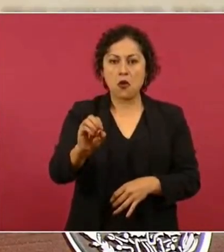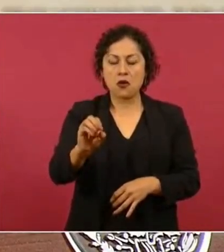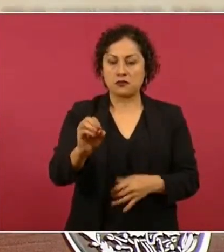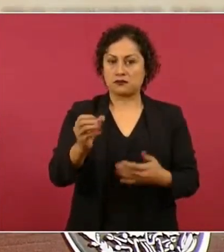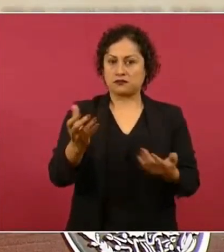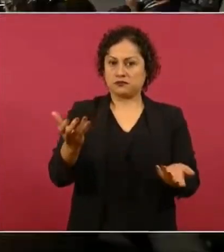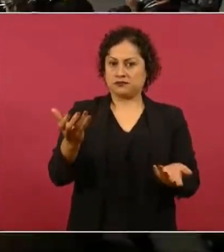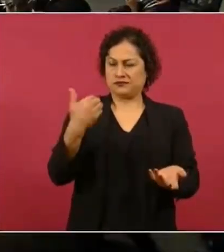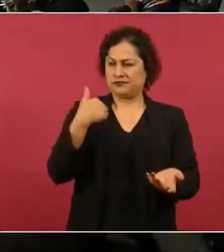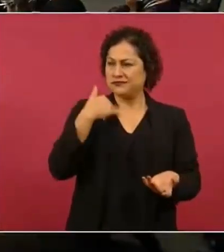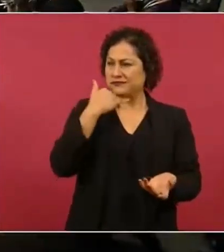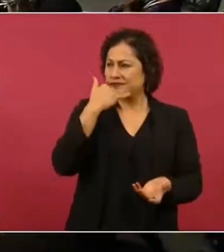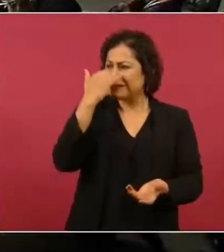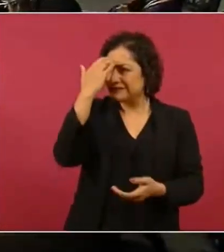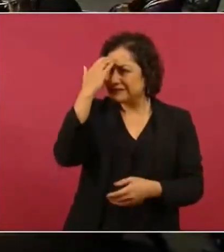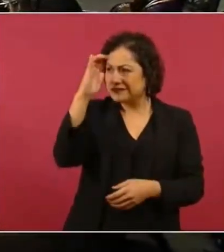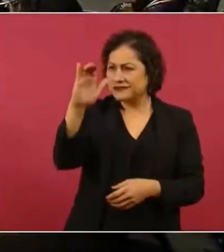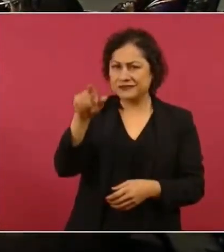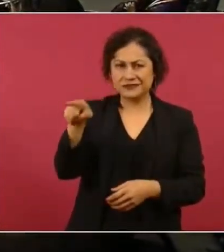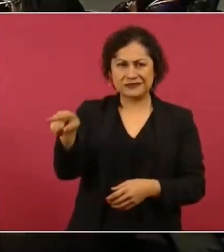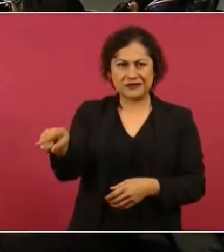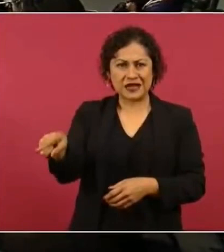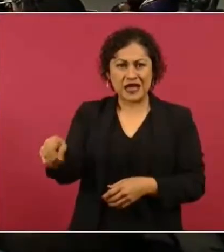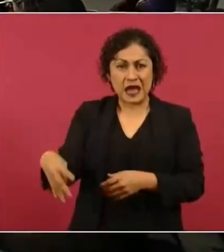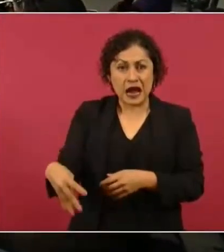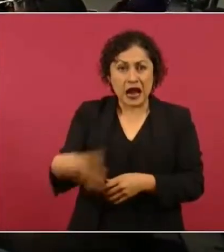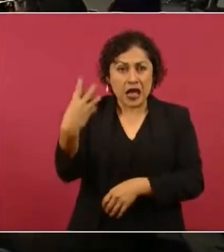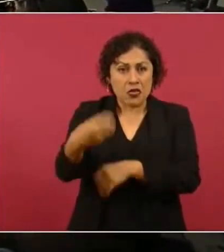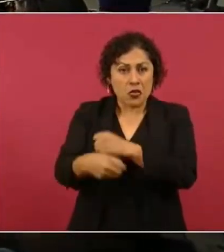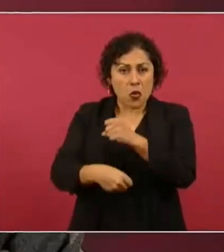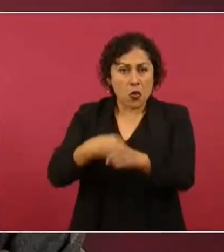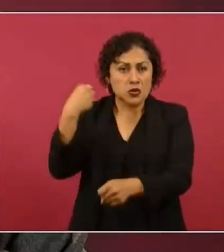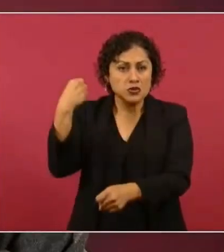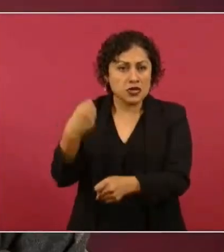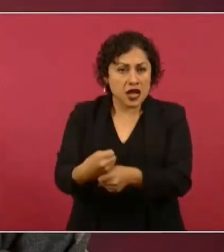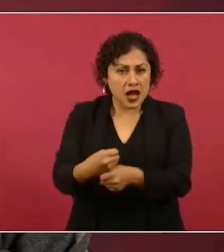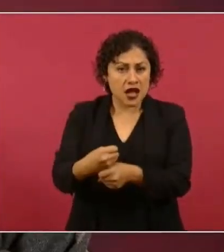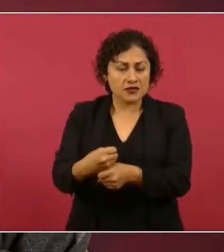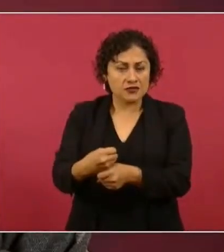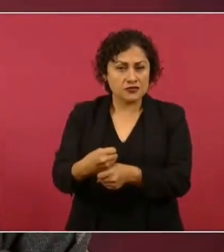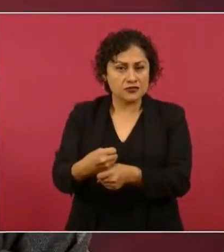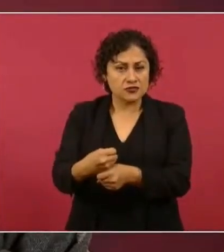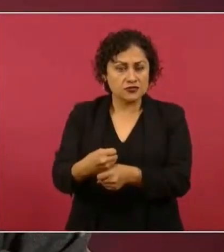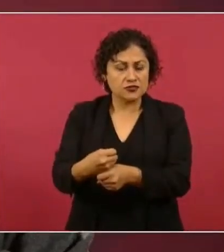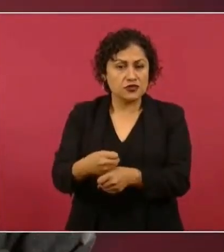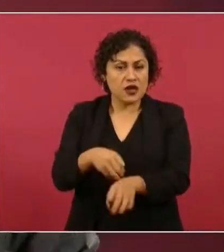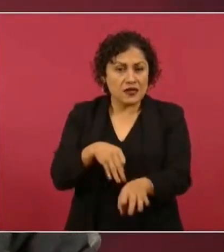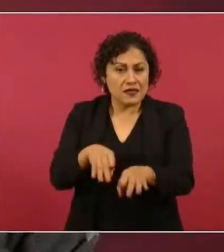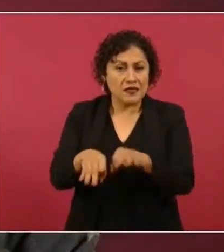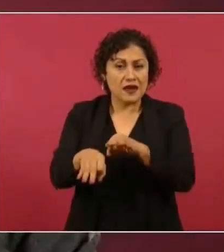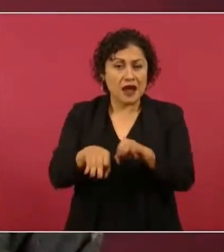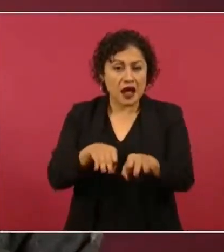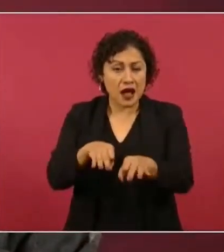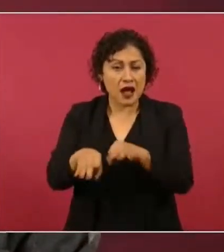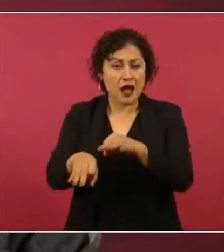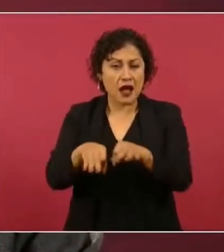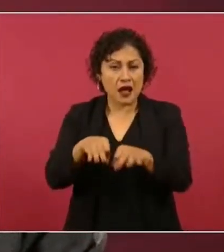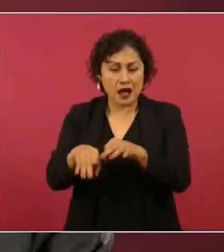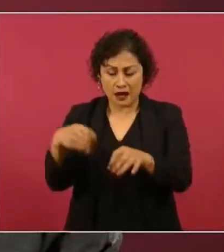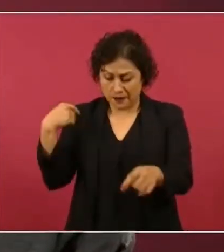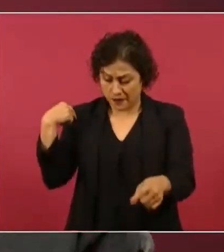y que tiene 14 años de ser uno de los